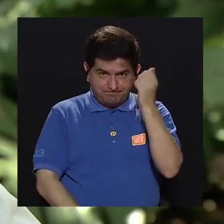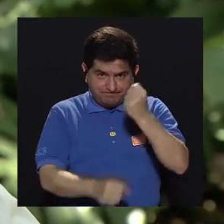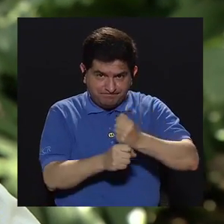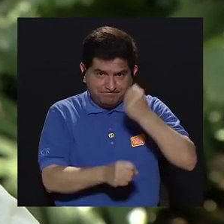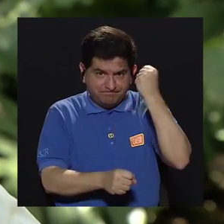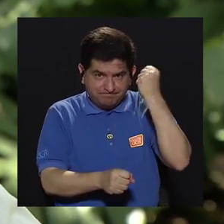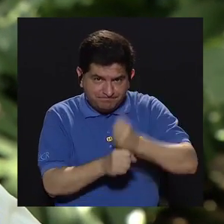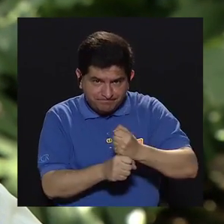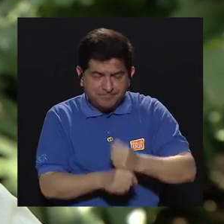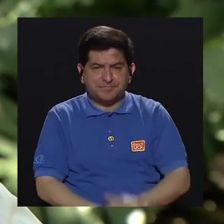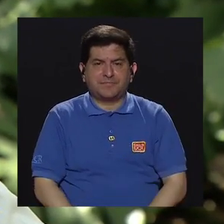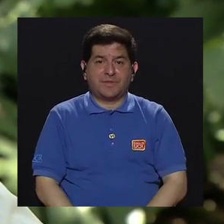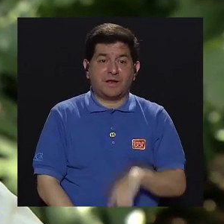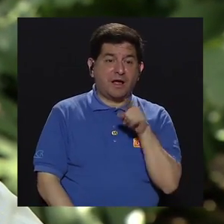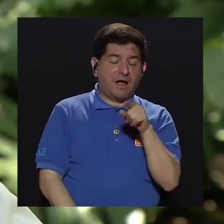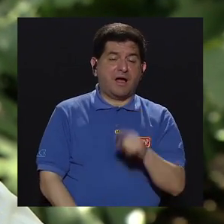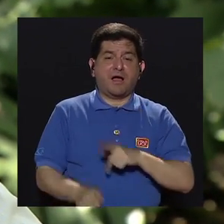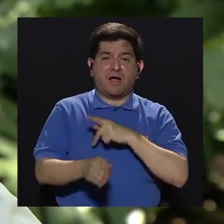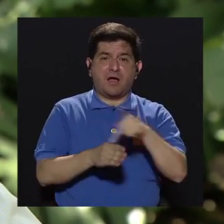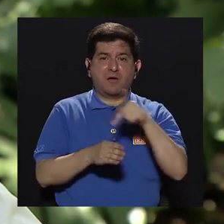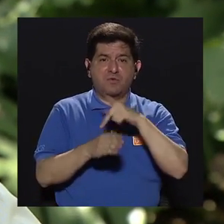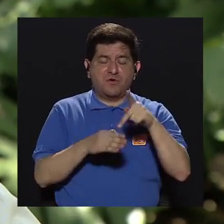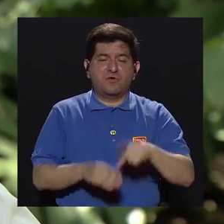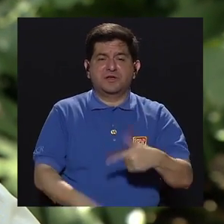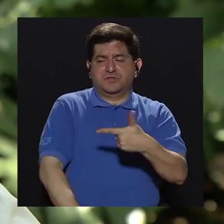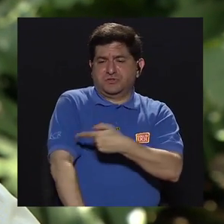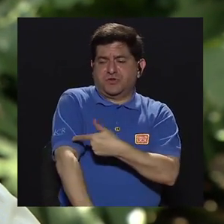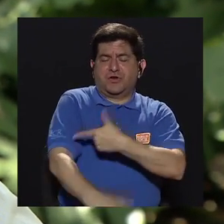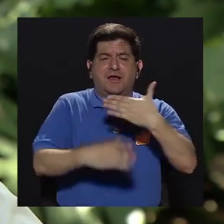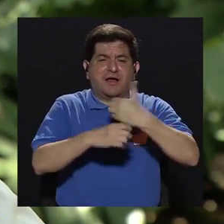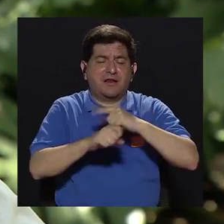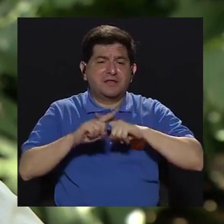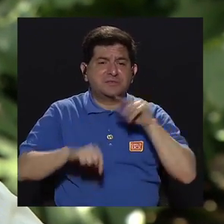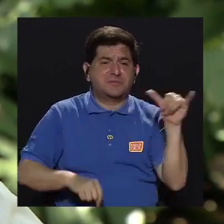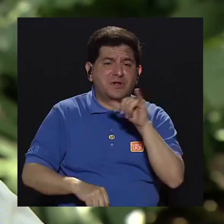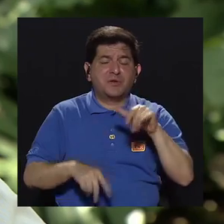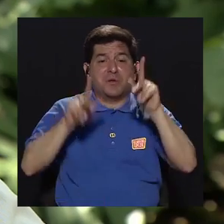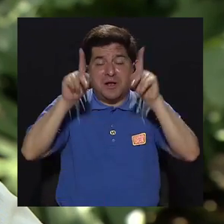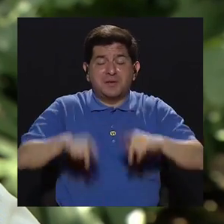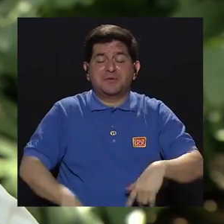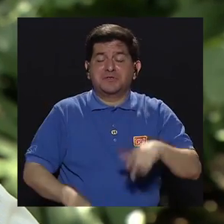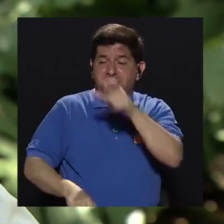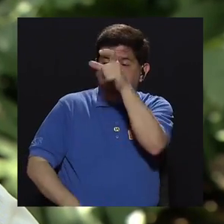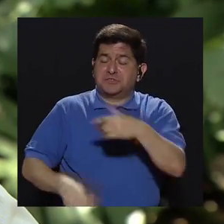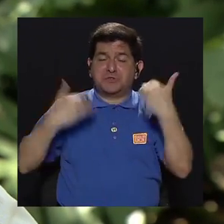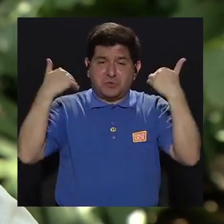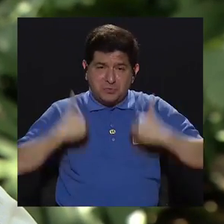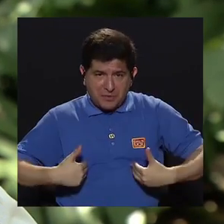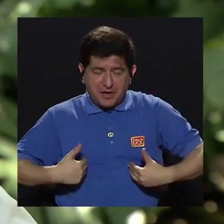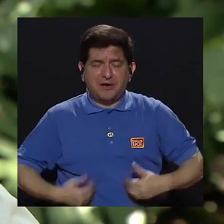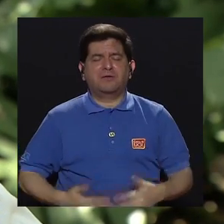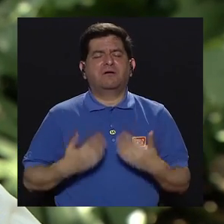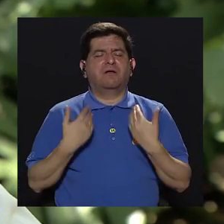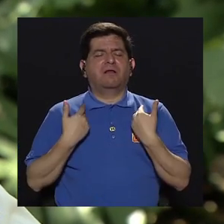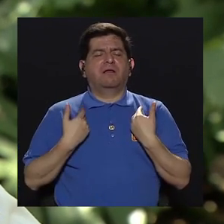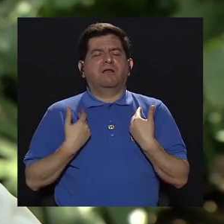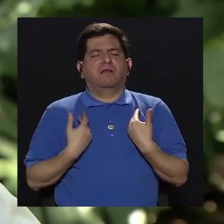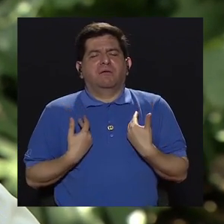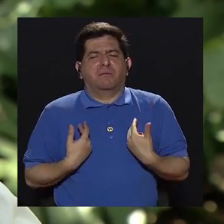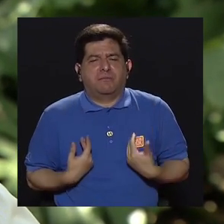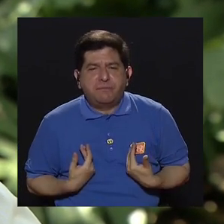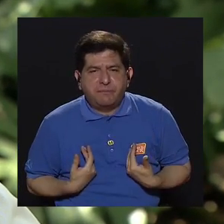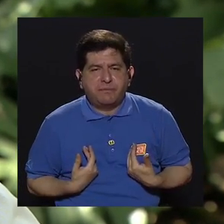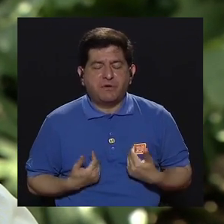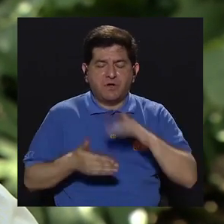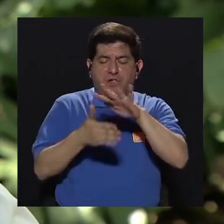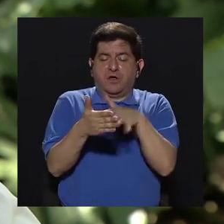la labor y el desempeño que realizan los profesionales en enfermería, pero ellos también son humanos, ellos también se cansan, y sabemos